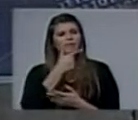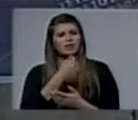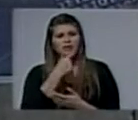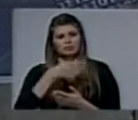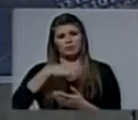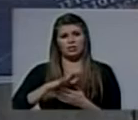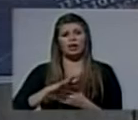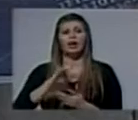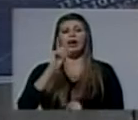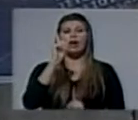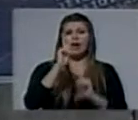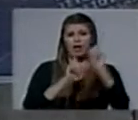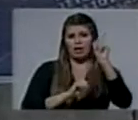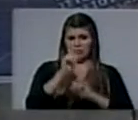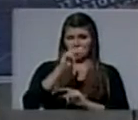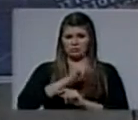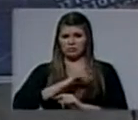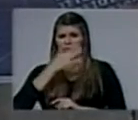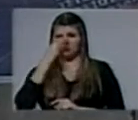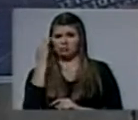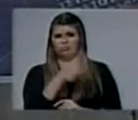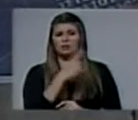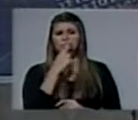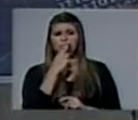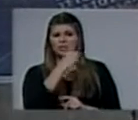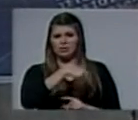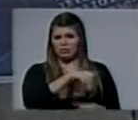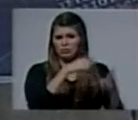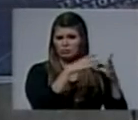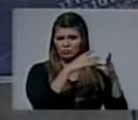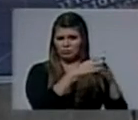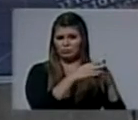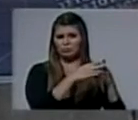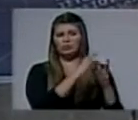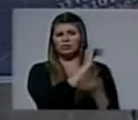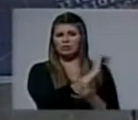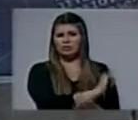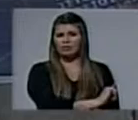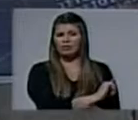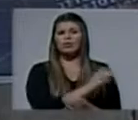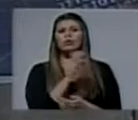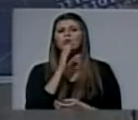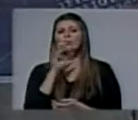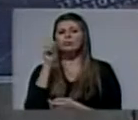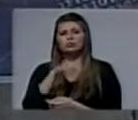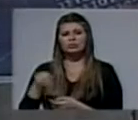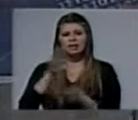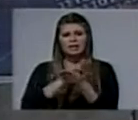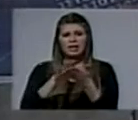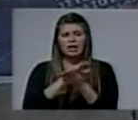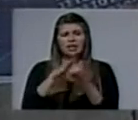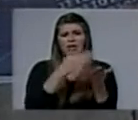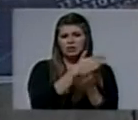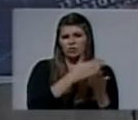A quienes no defendieron y ayudaron a estas personas tan vulnerables dijo, como ustedes no ayudaron